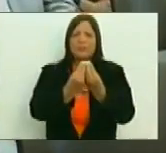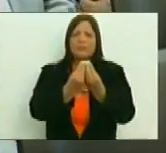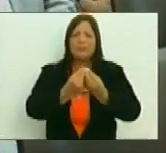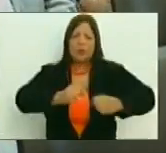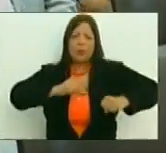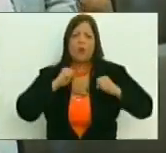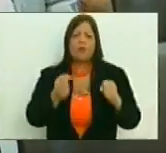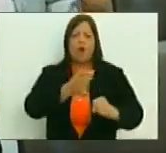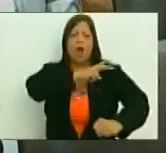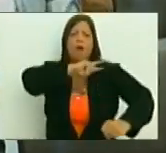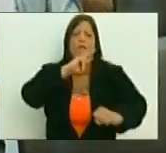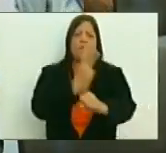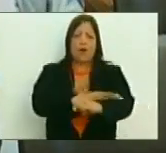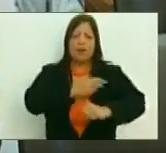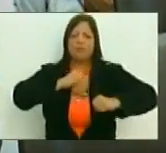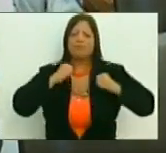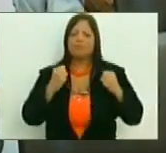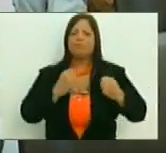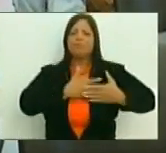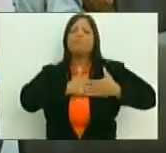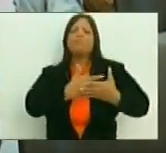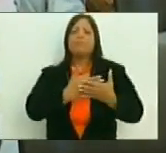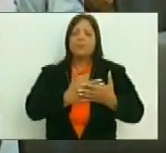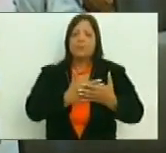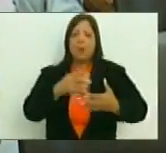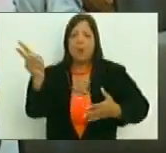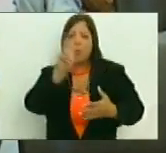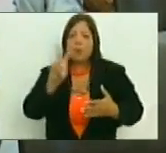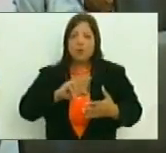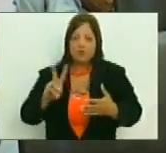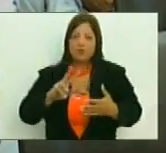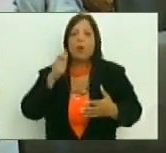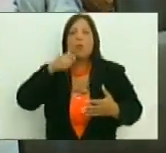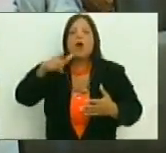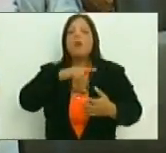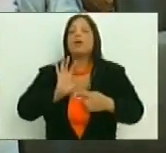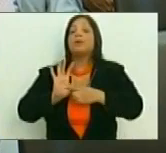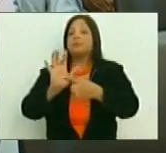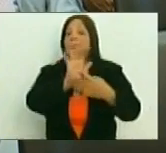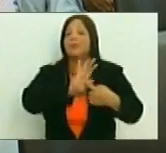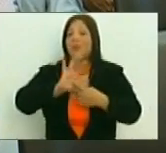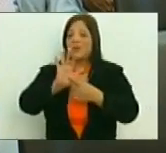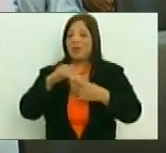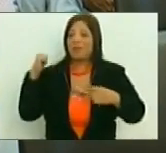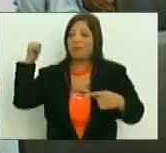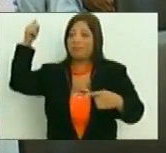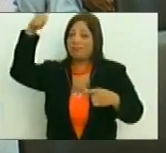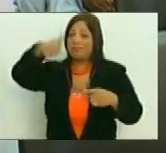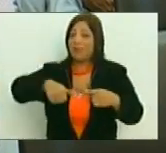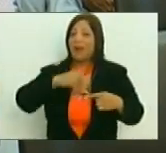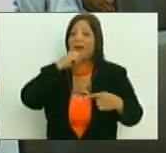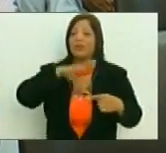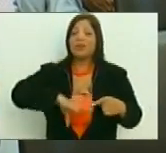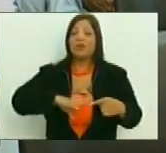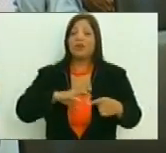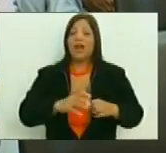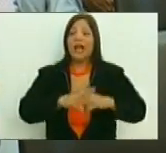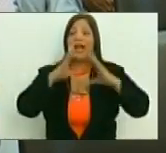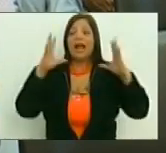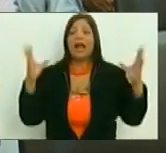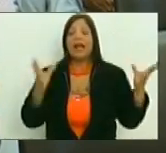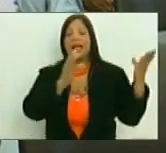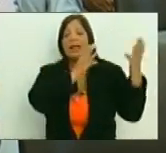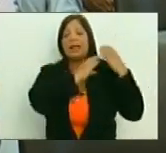vigor, con la fuerza de nuestro pueblo venezolano que ha demostrado a lo largo de la historia la enorme